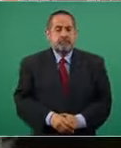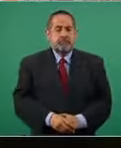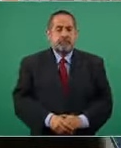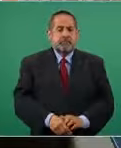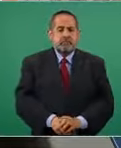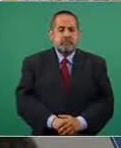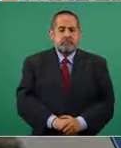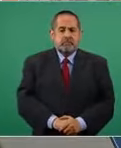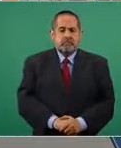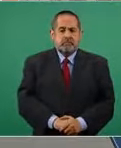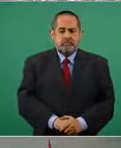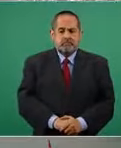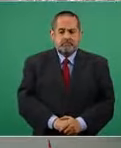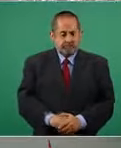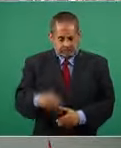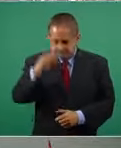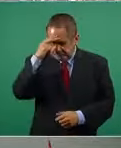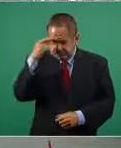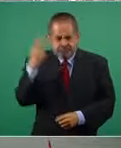México